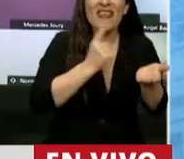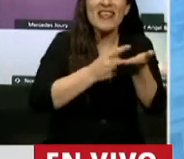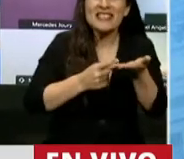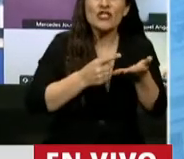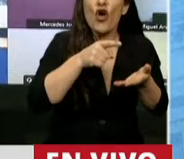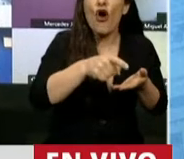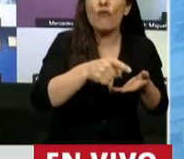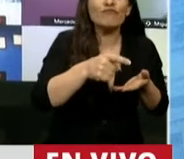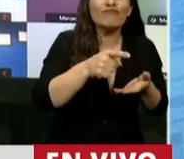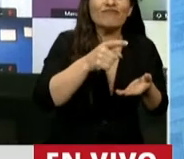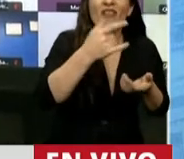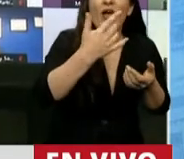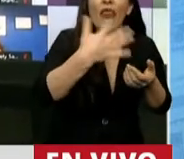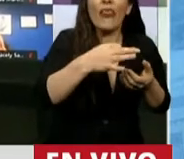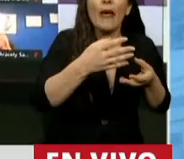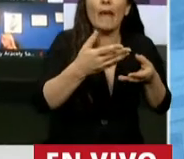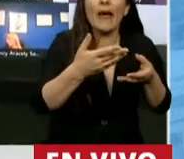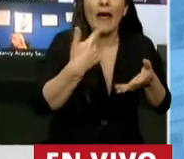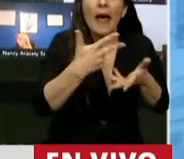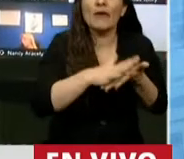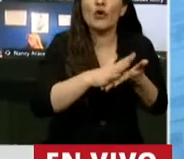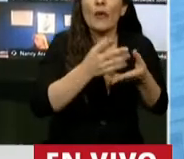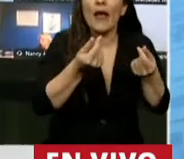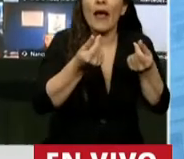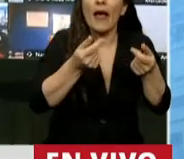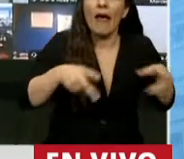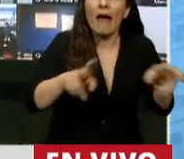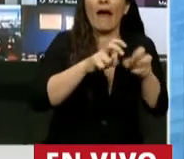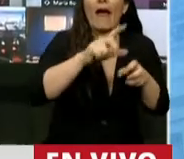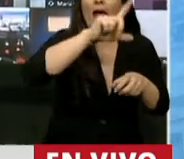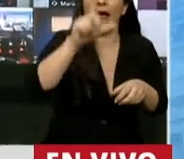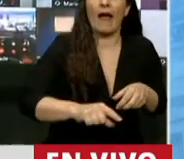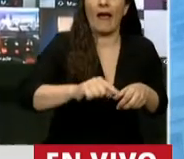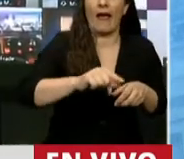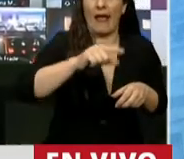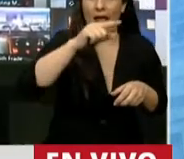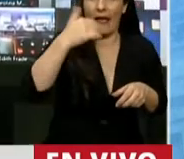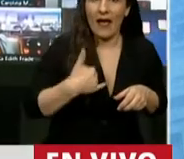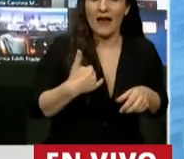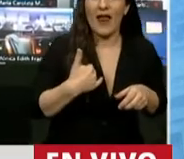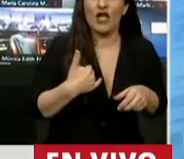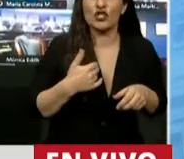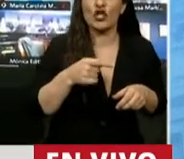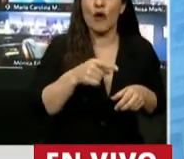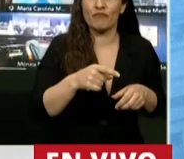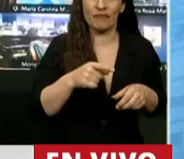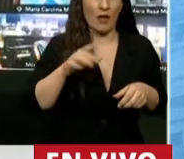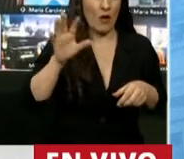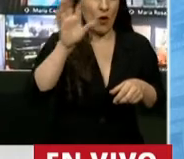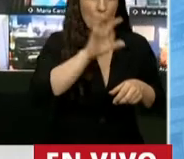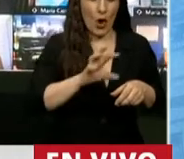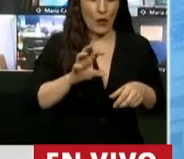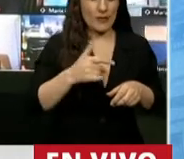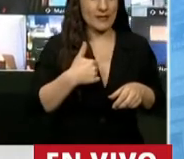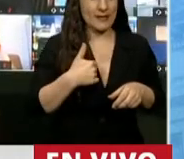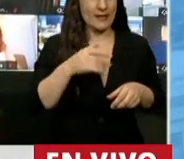tiene que discutir los dineros de la Nación, para aquellos que somos provincianos vemos que sistemáticamente